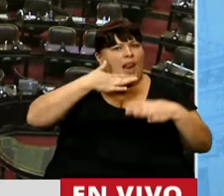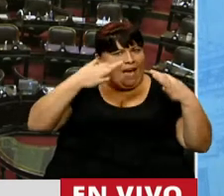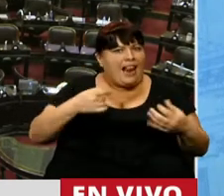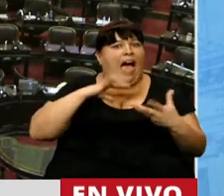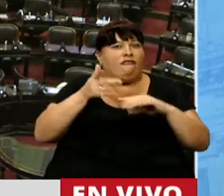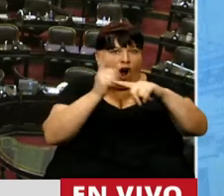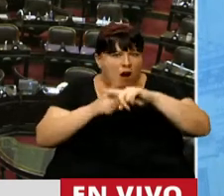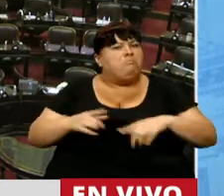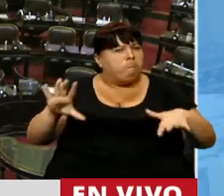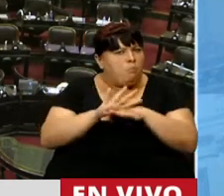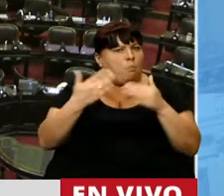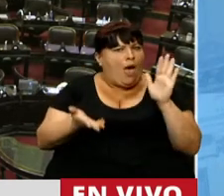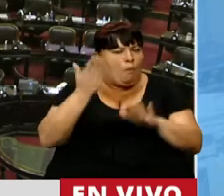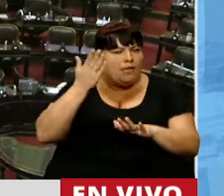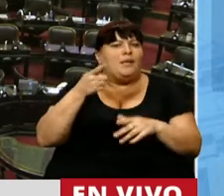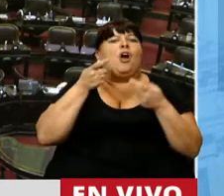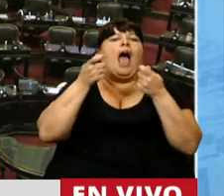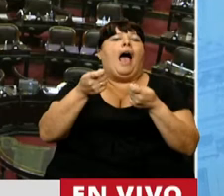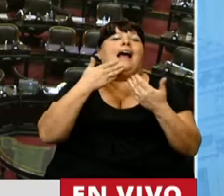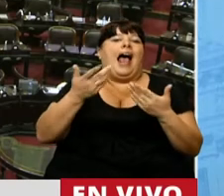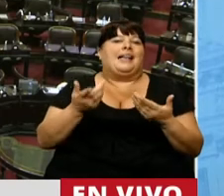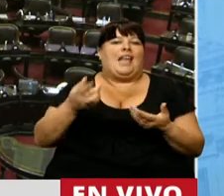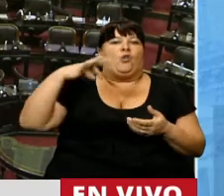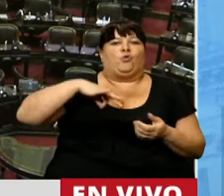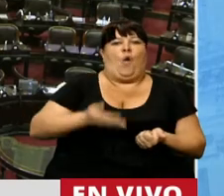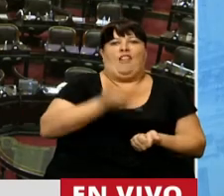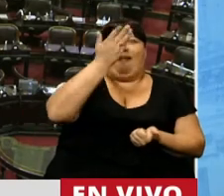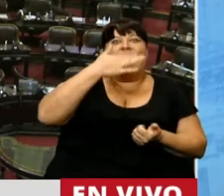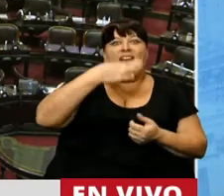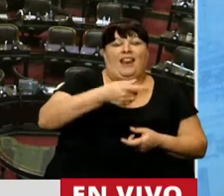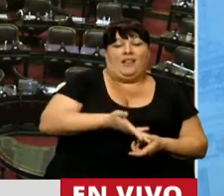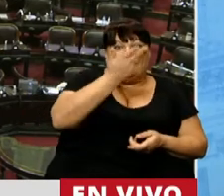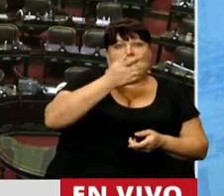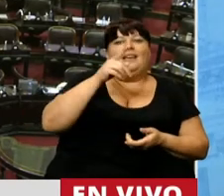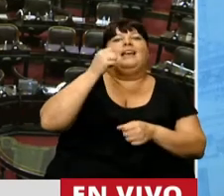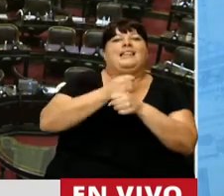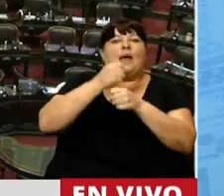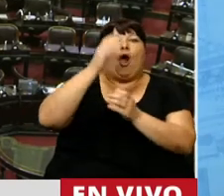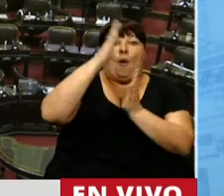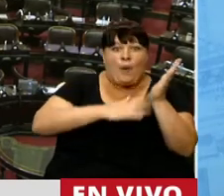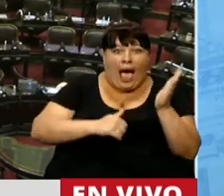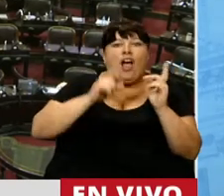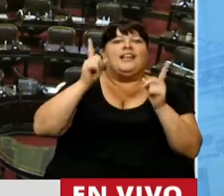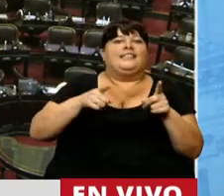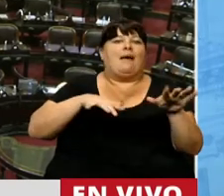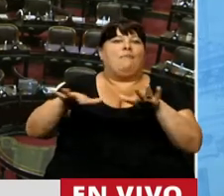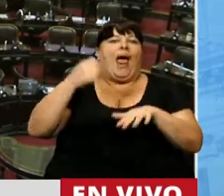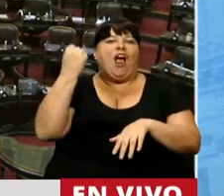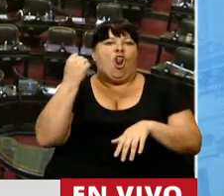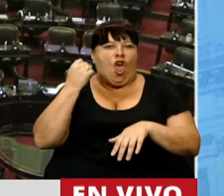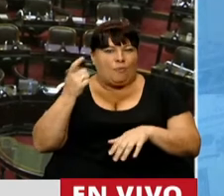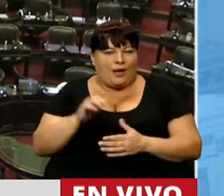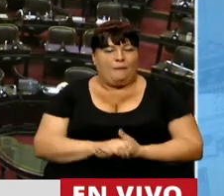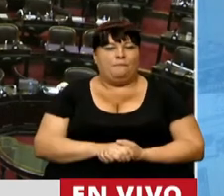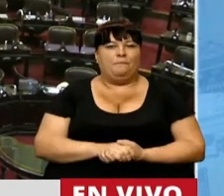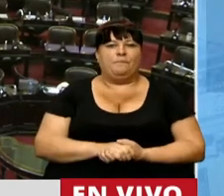con nuestra fórmula, porque la van a acompañar los incrementos del salario real, del empleo registrado y de la actividad económica.